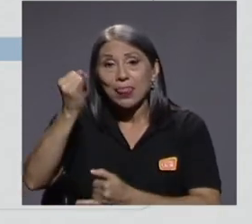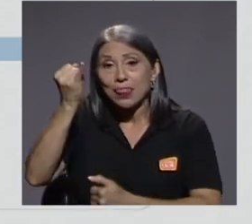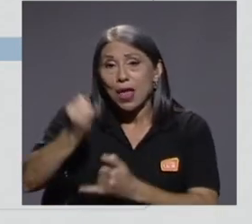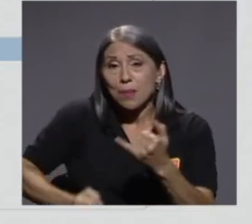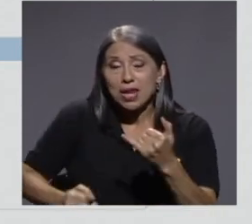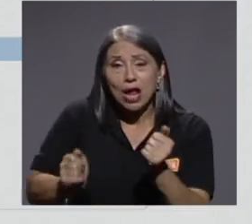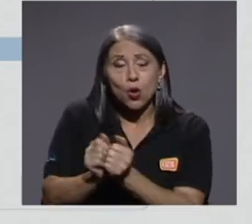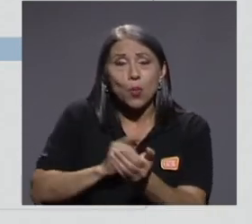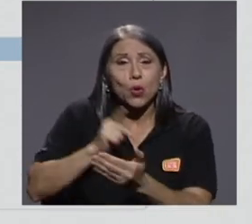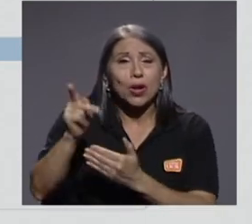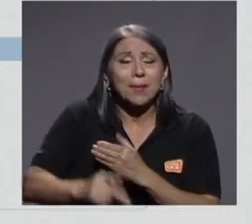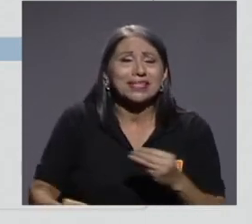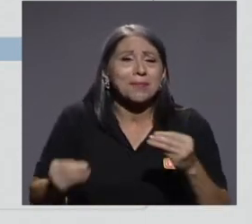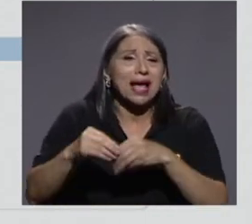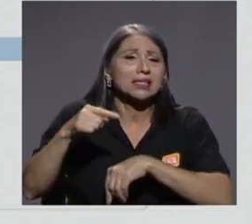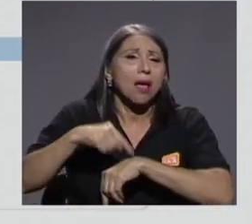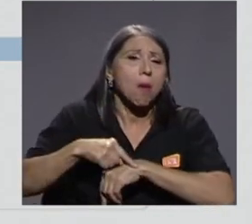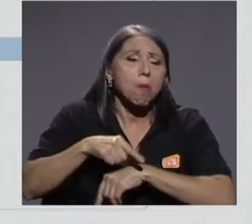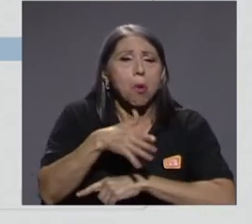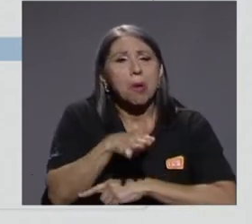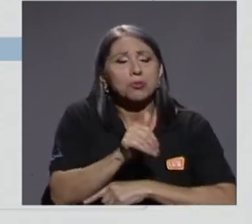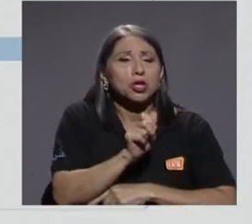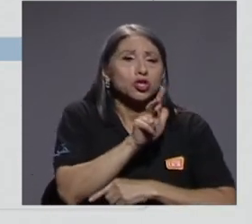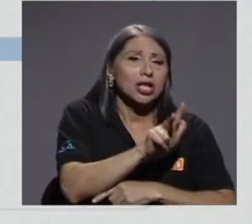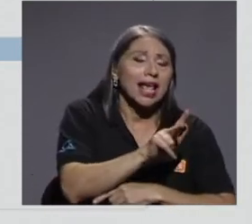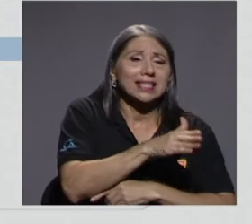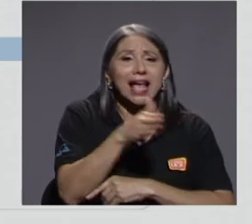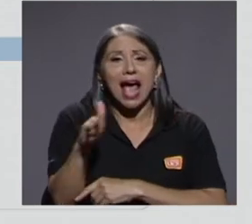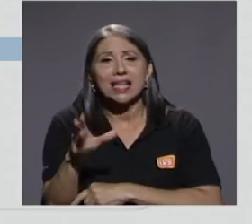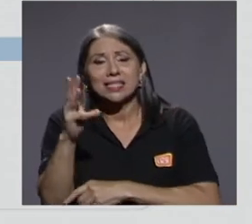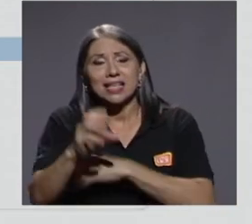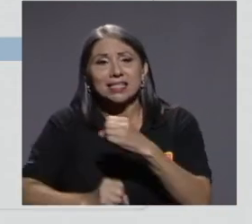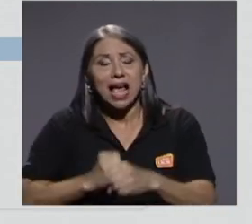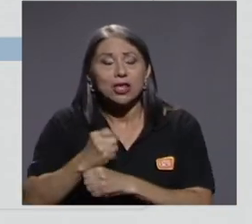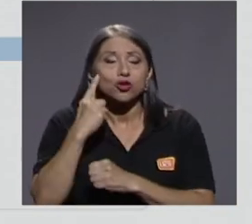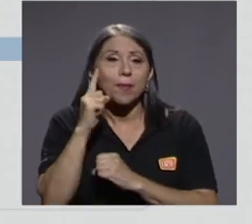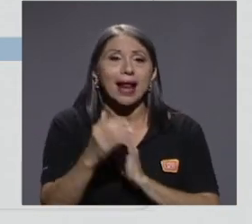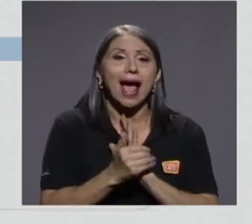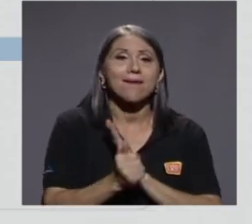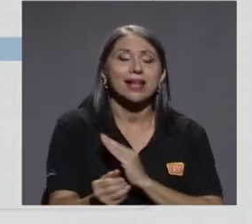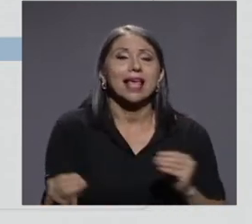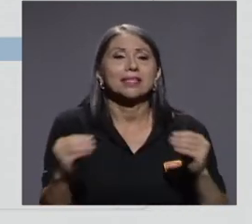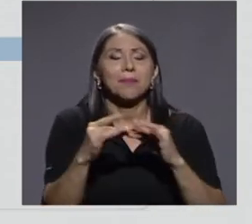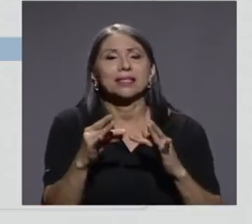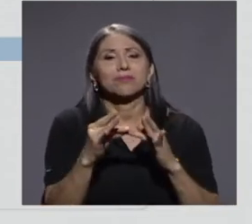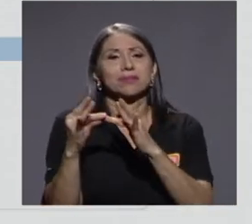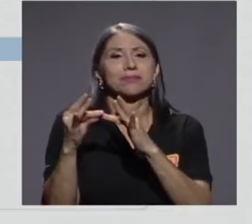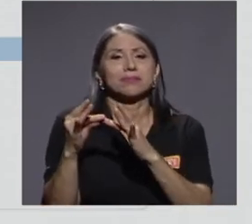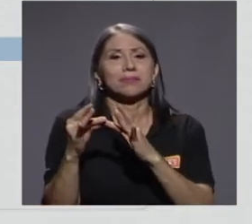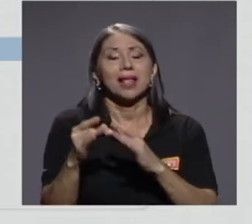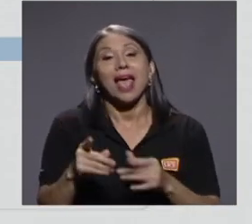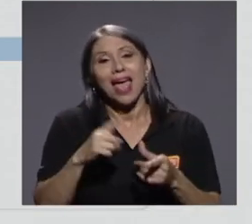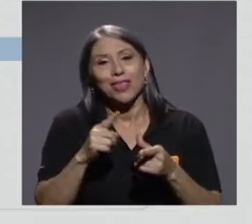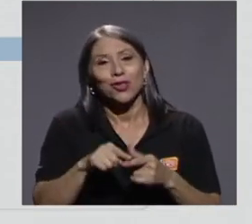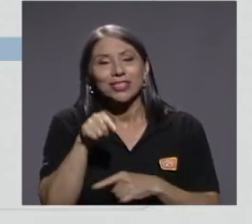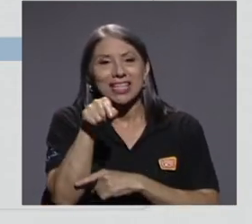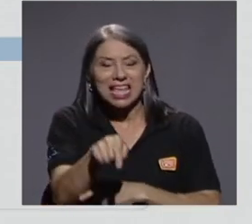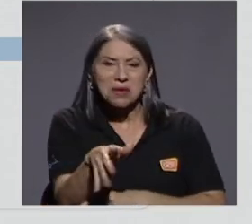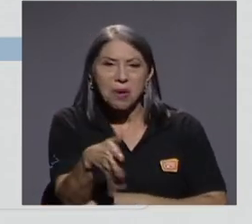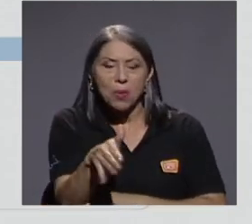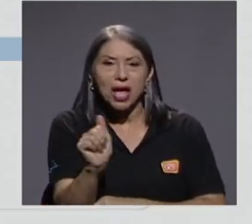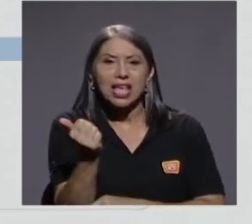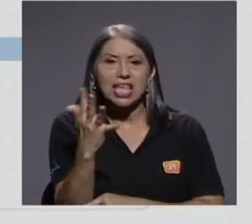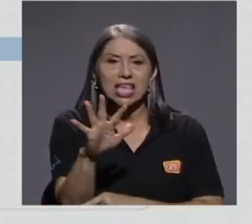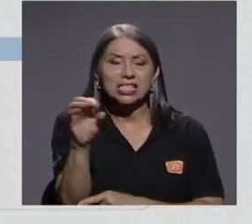largos de entre tres y seis años para desarrollar habilidades con mayor especialización. Y aquí tenemos entonces alrededor del